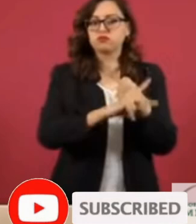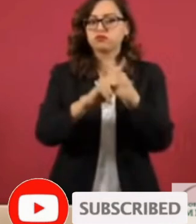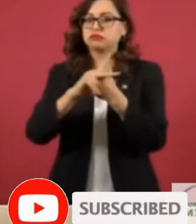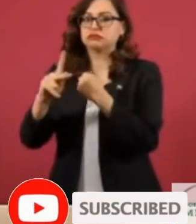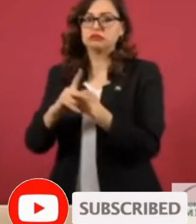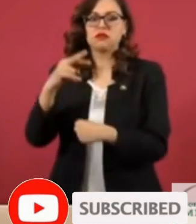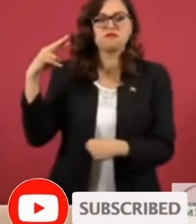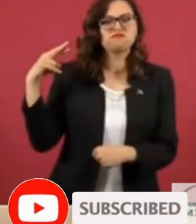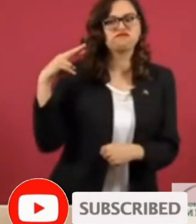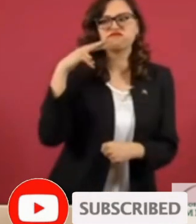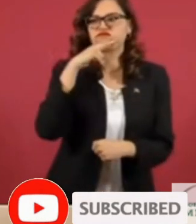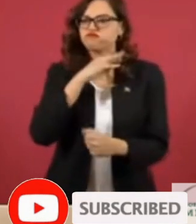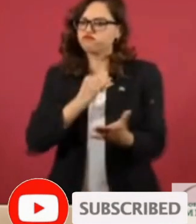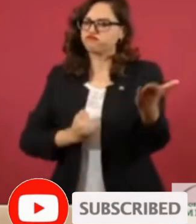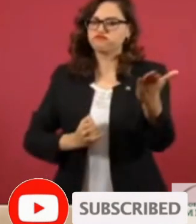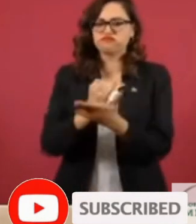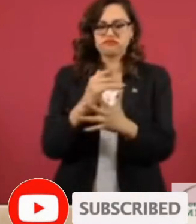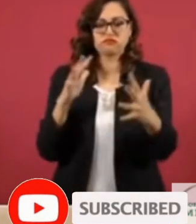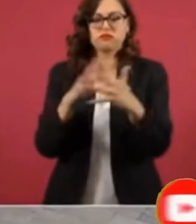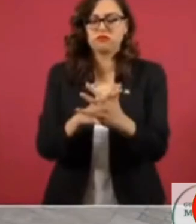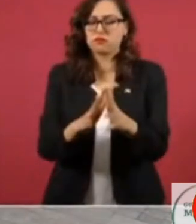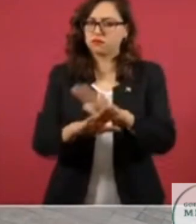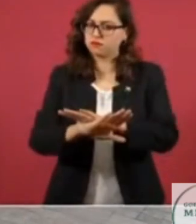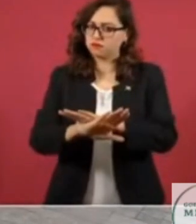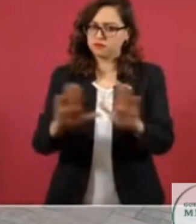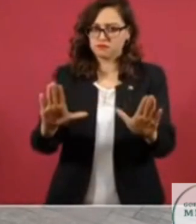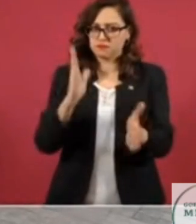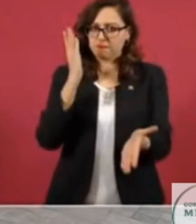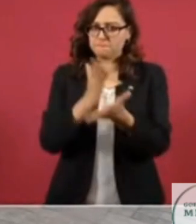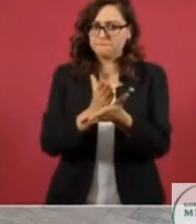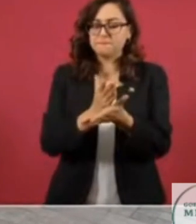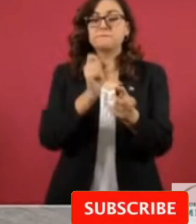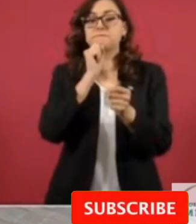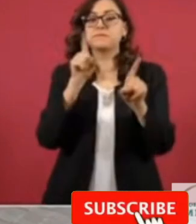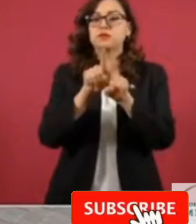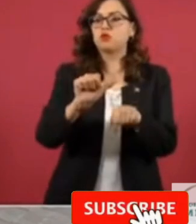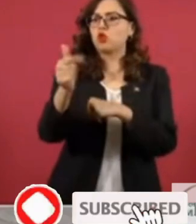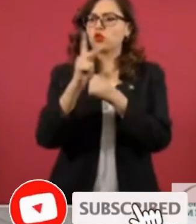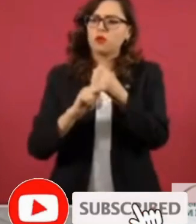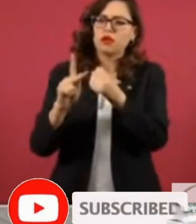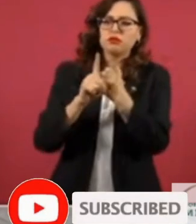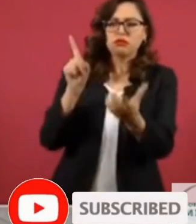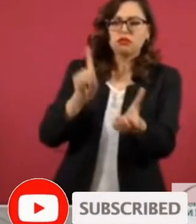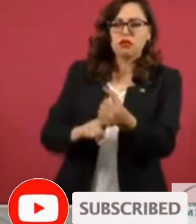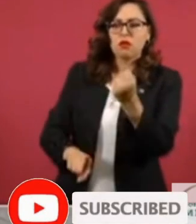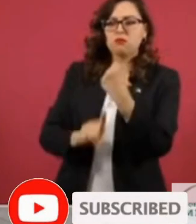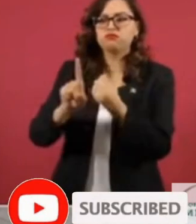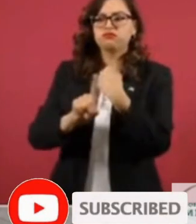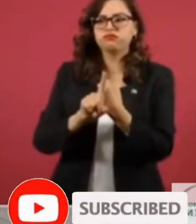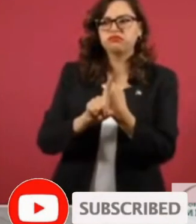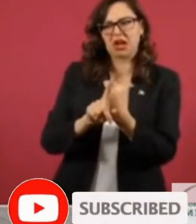y de no intervenir en conflictos internos. Pensamos